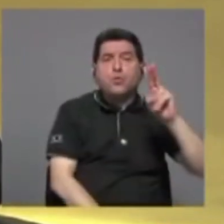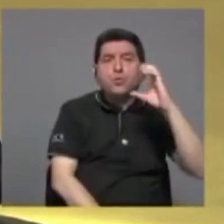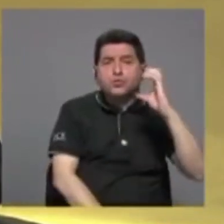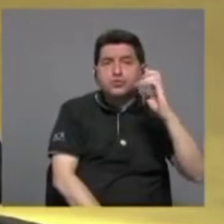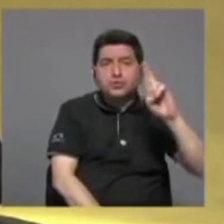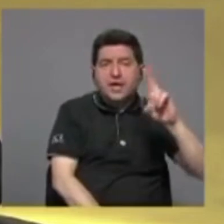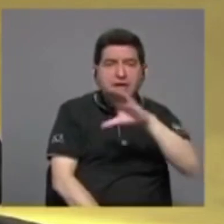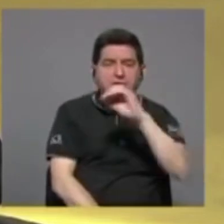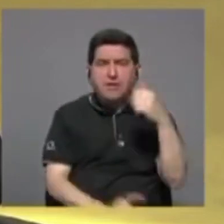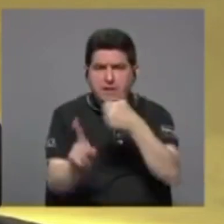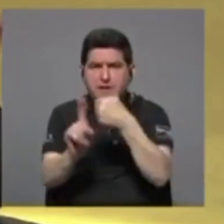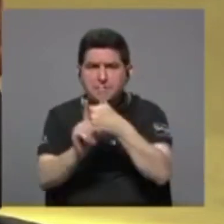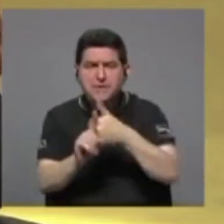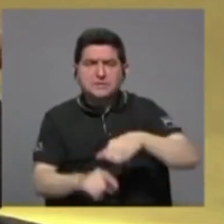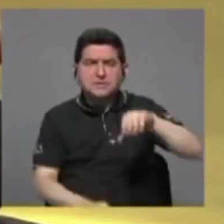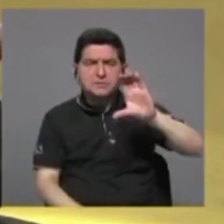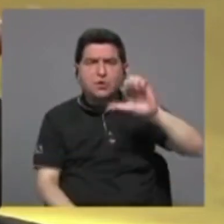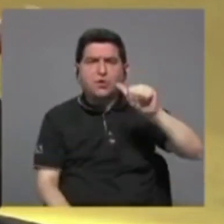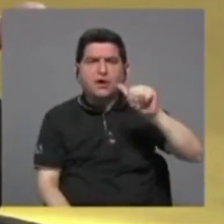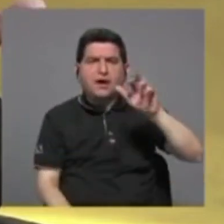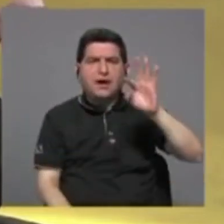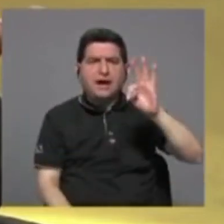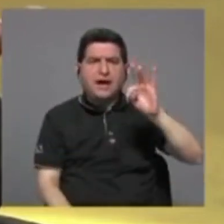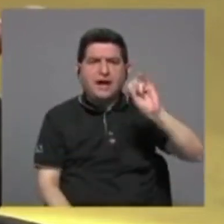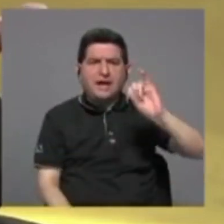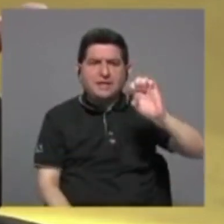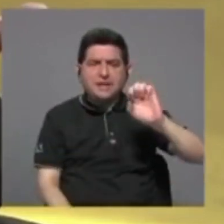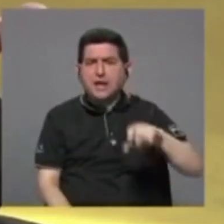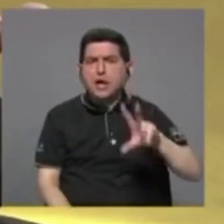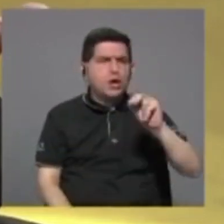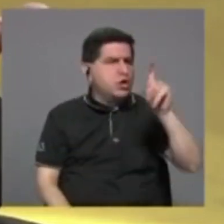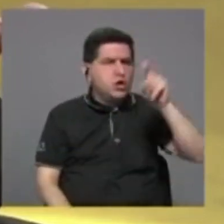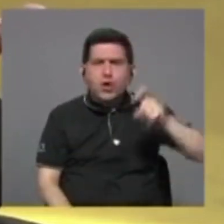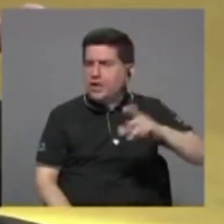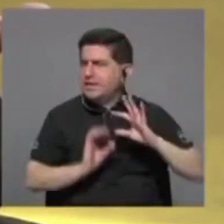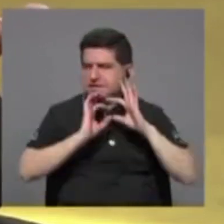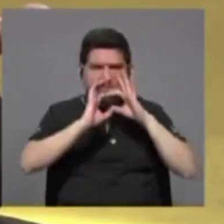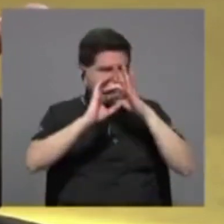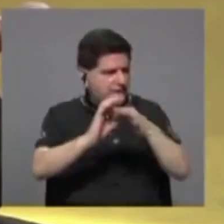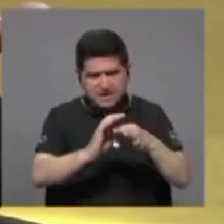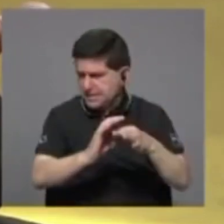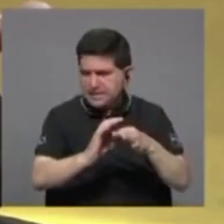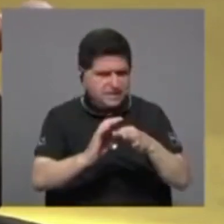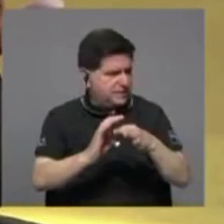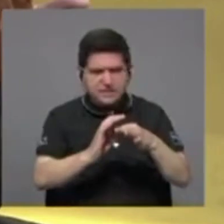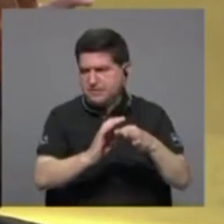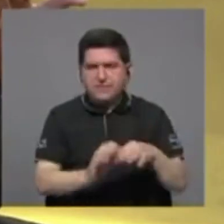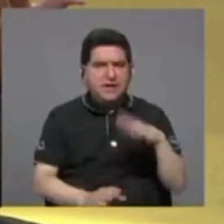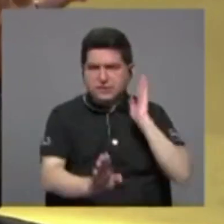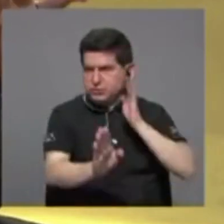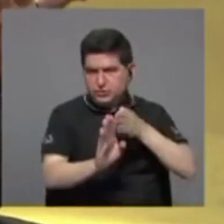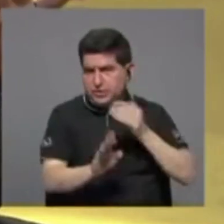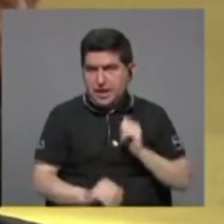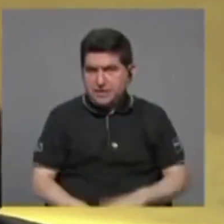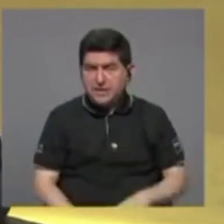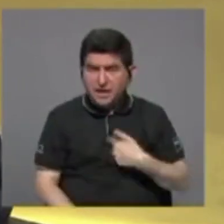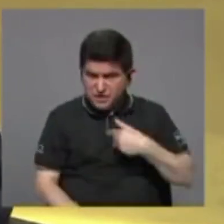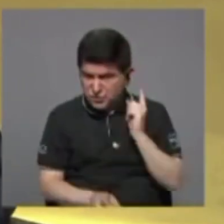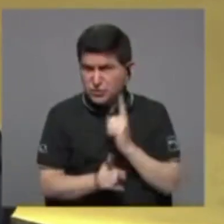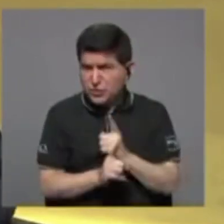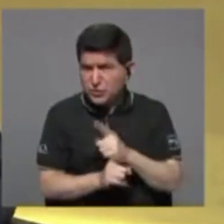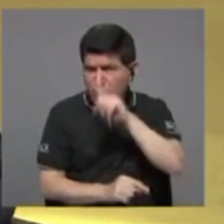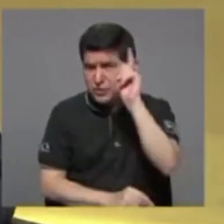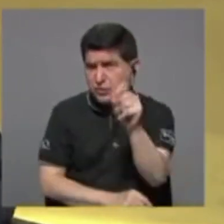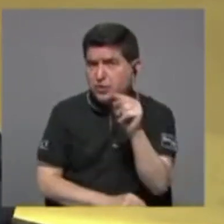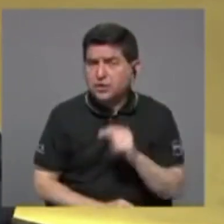y el propio CATIE, aunque no haya una relación explícita. ¿Me equivoco, doctor